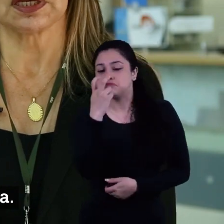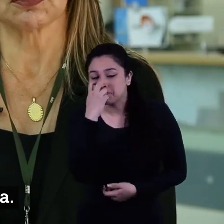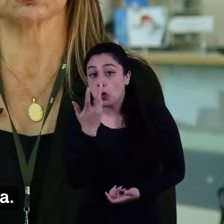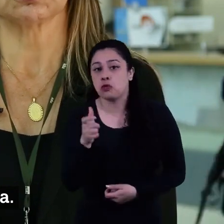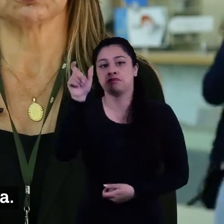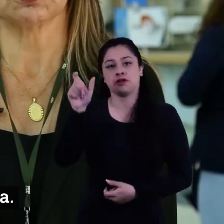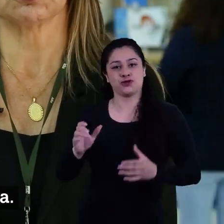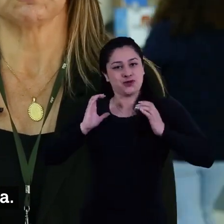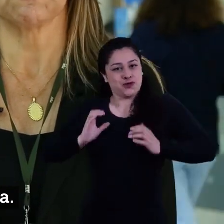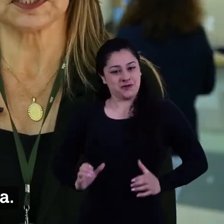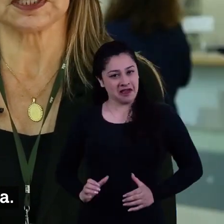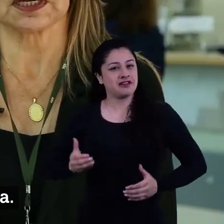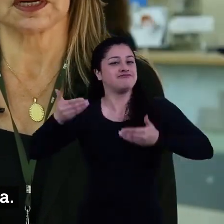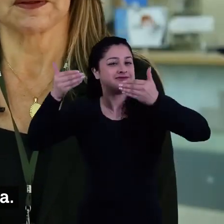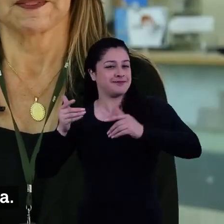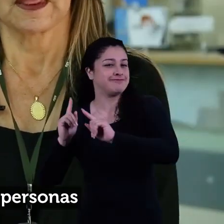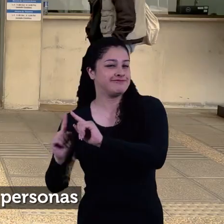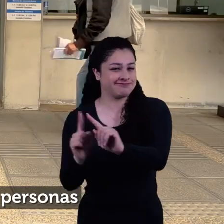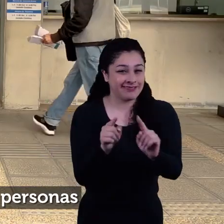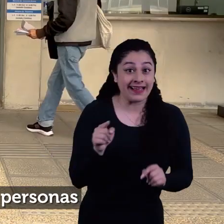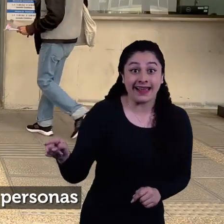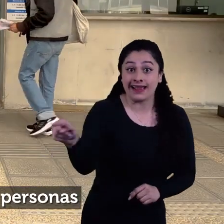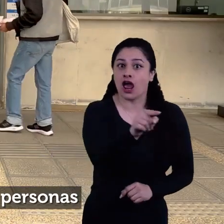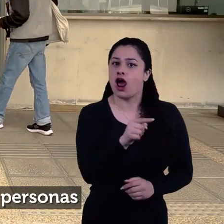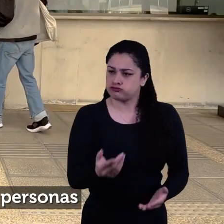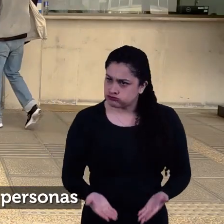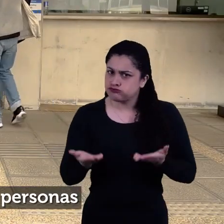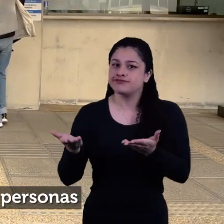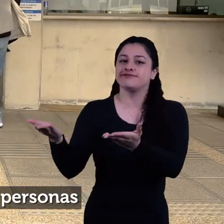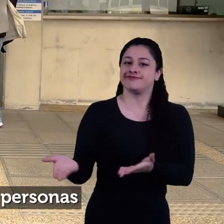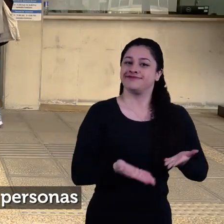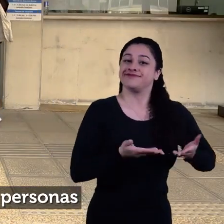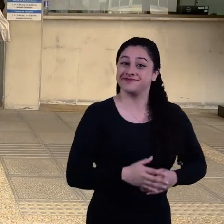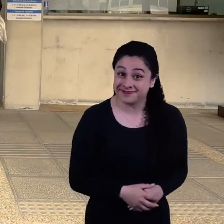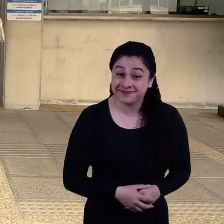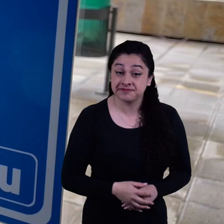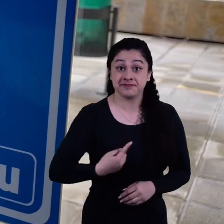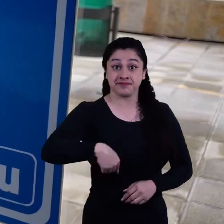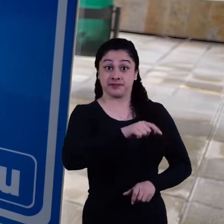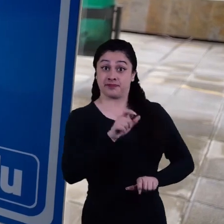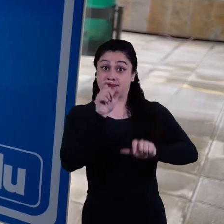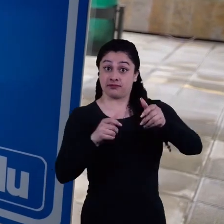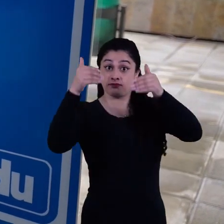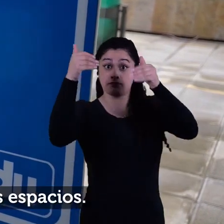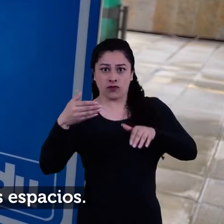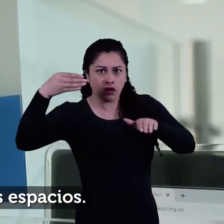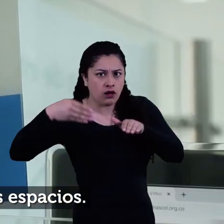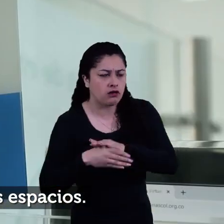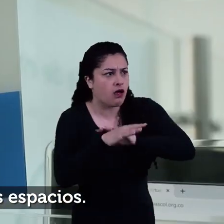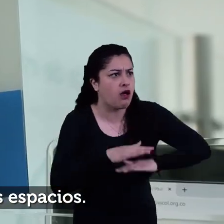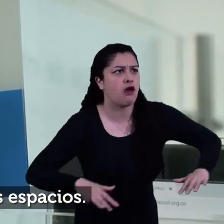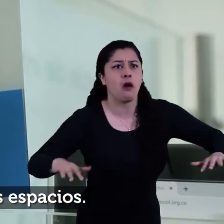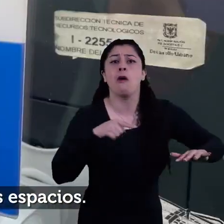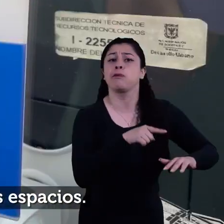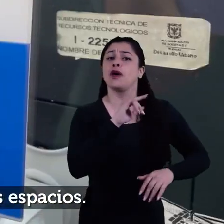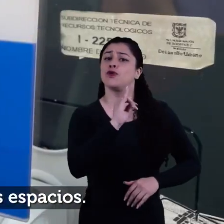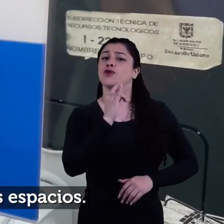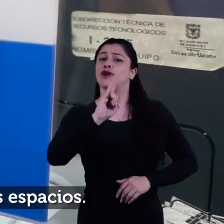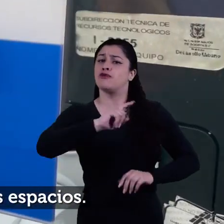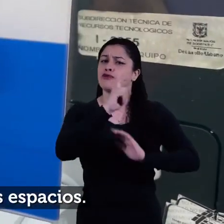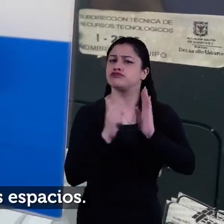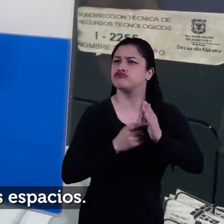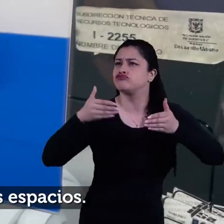visual o física. Para facilitar el acceso de las personas con discapacidad, el IDU ha